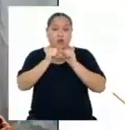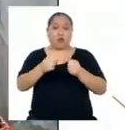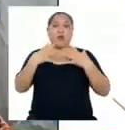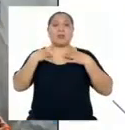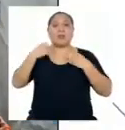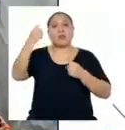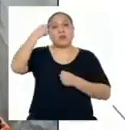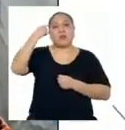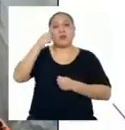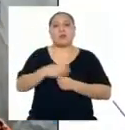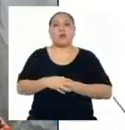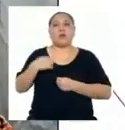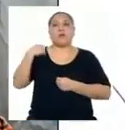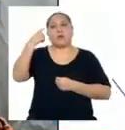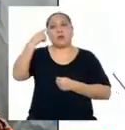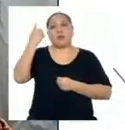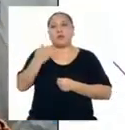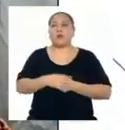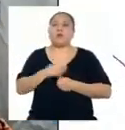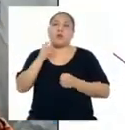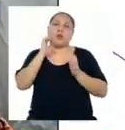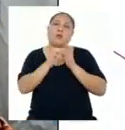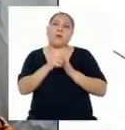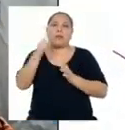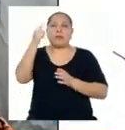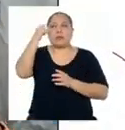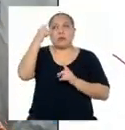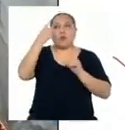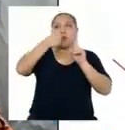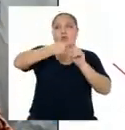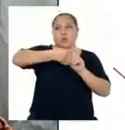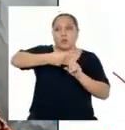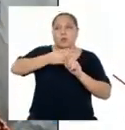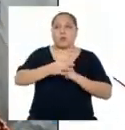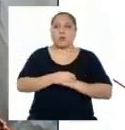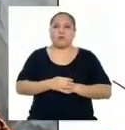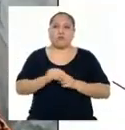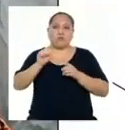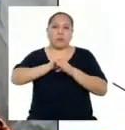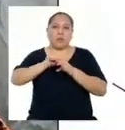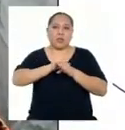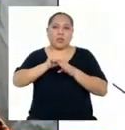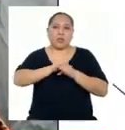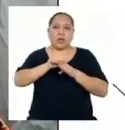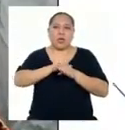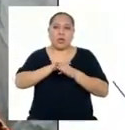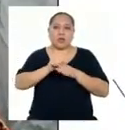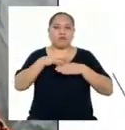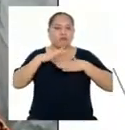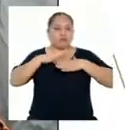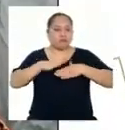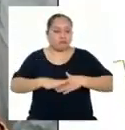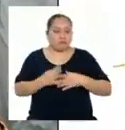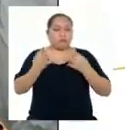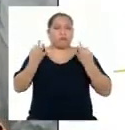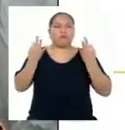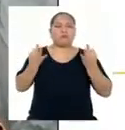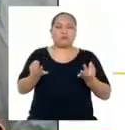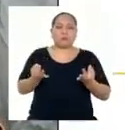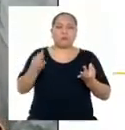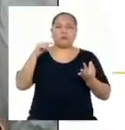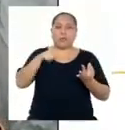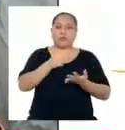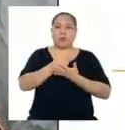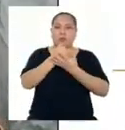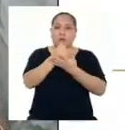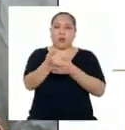mental? Debemos tener hábitos como el pensamiento positivo, practicar la relajación y meditación, ya que estos